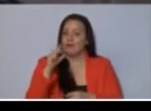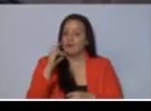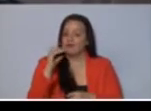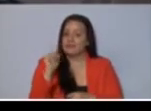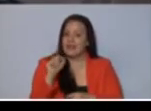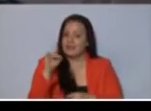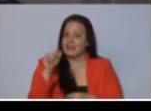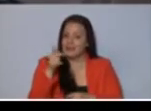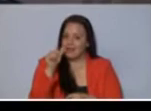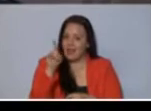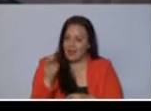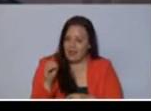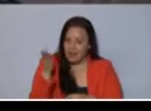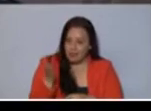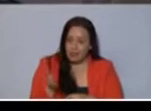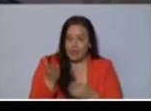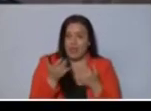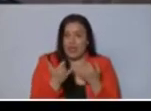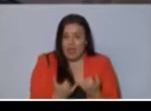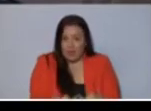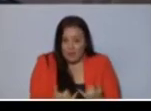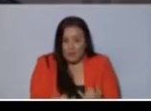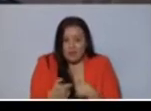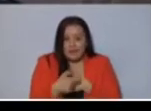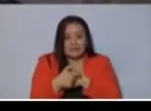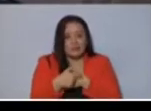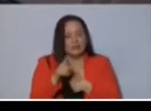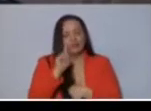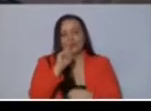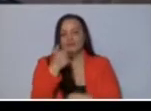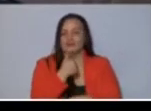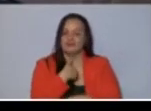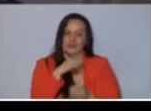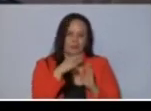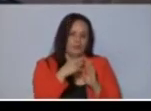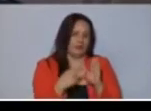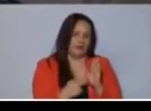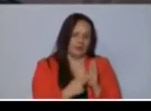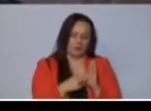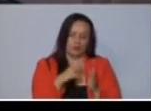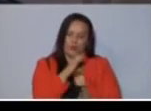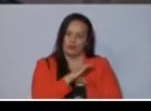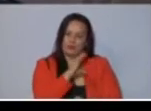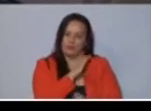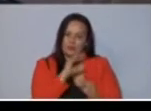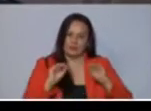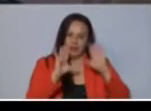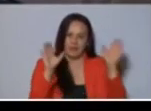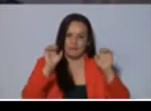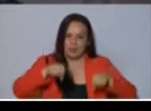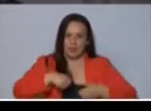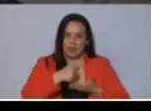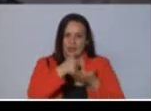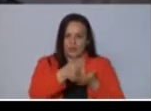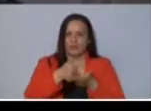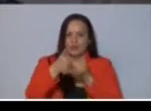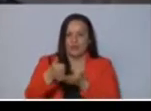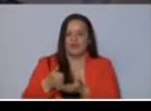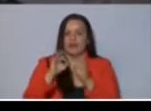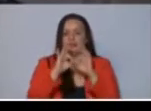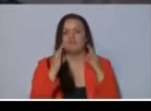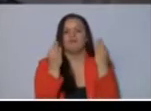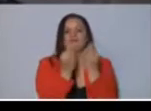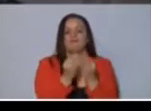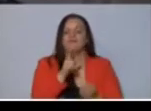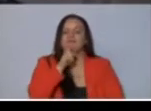siquiera un reglamento con condiciones claras para poder hacer llegar esa ayuda a